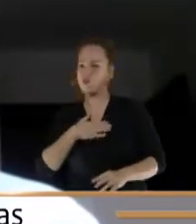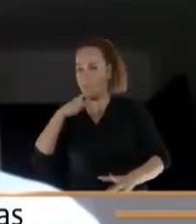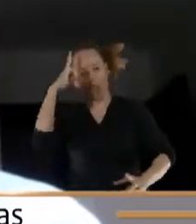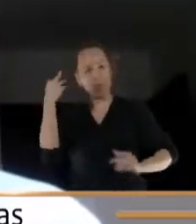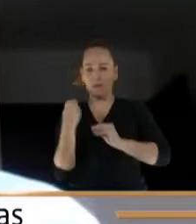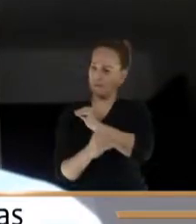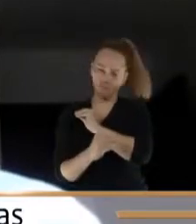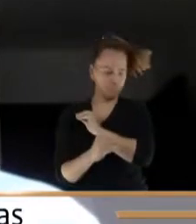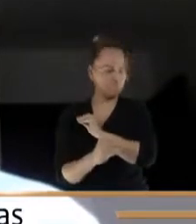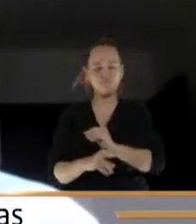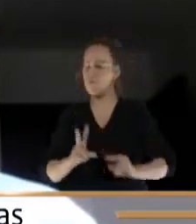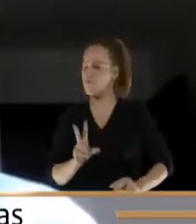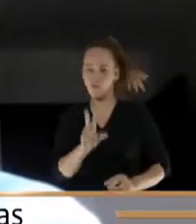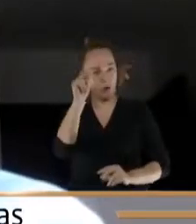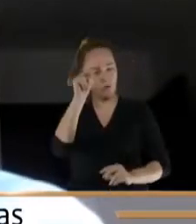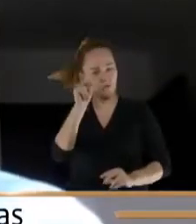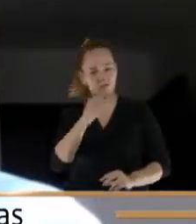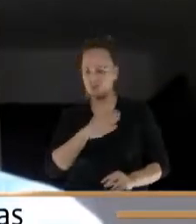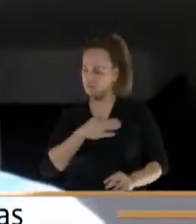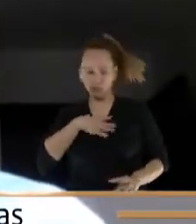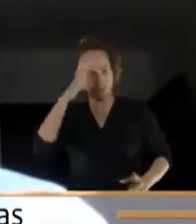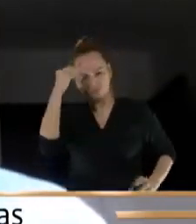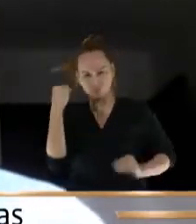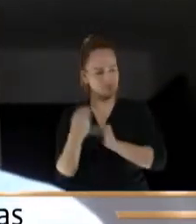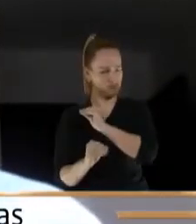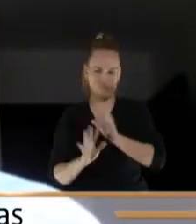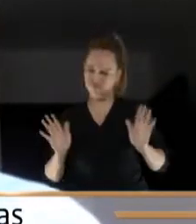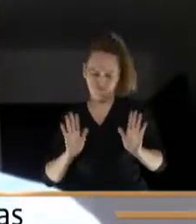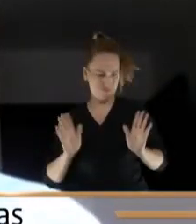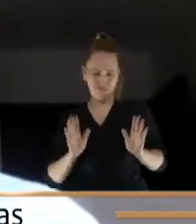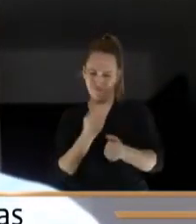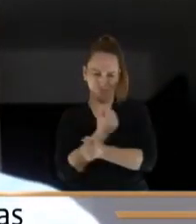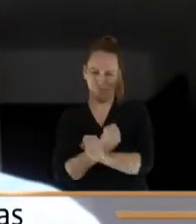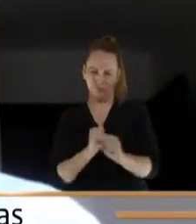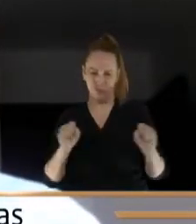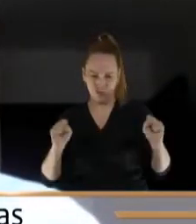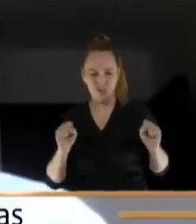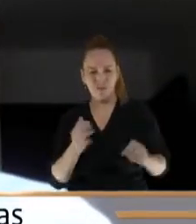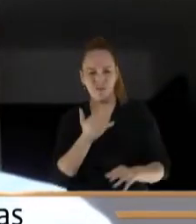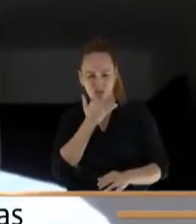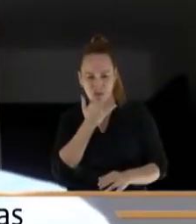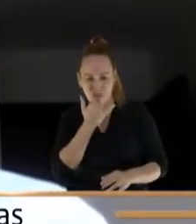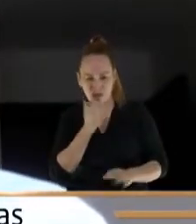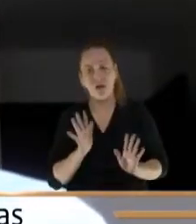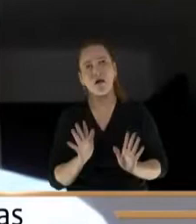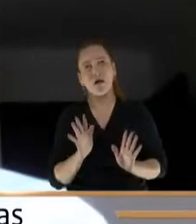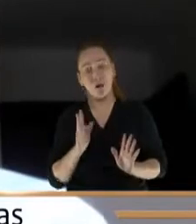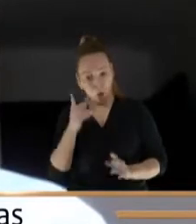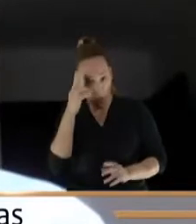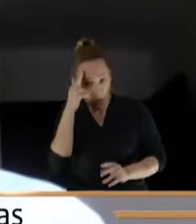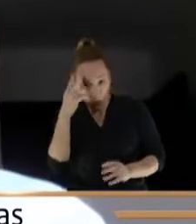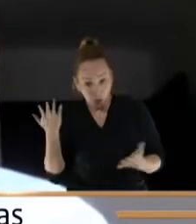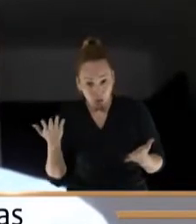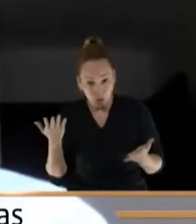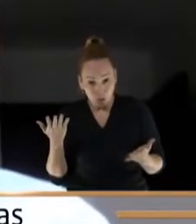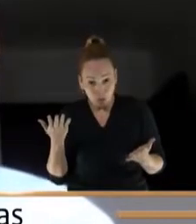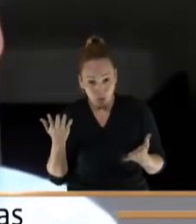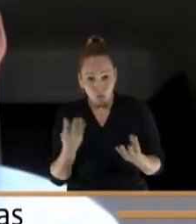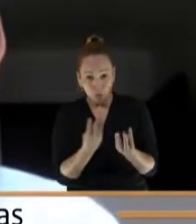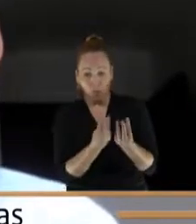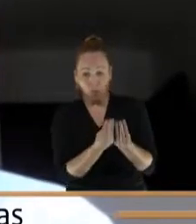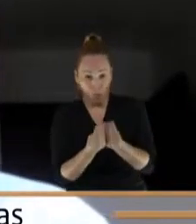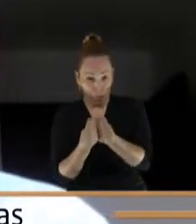rotundamente a esa posibilidad, porque eso evidentemente convierte a esos